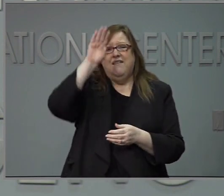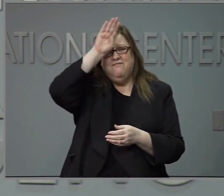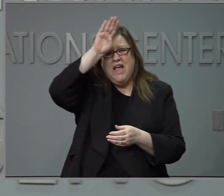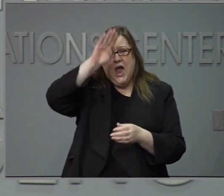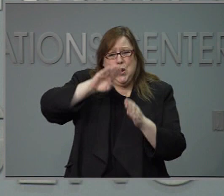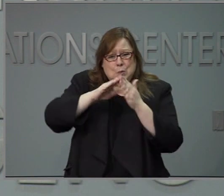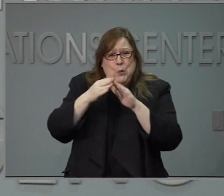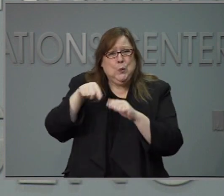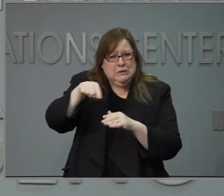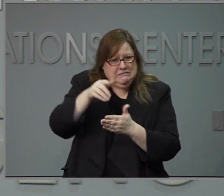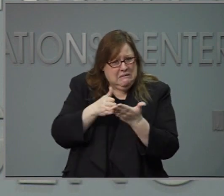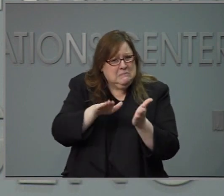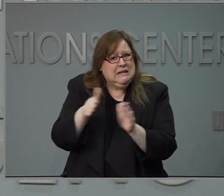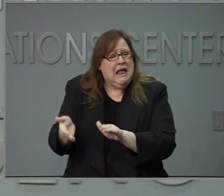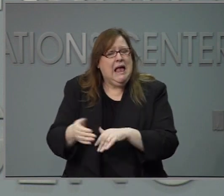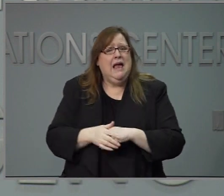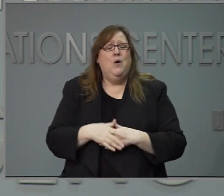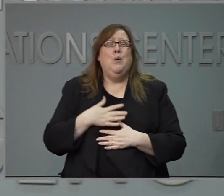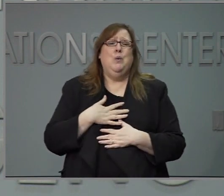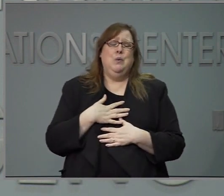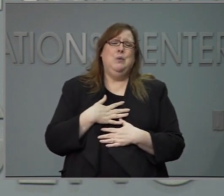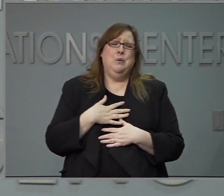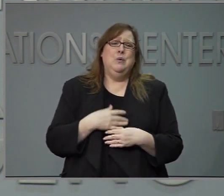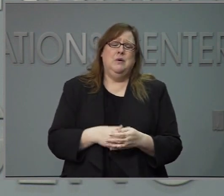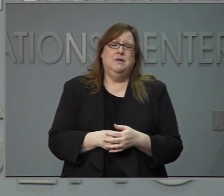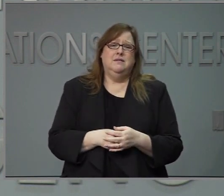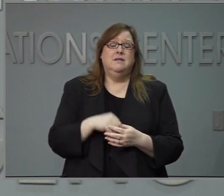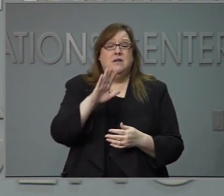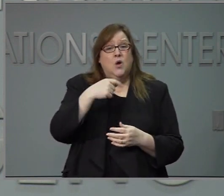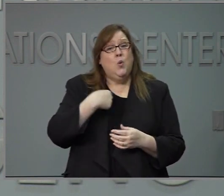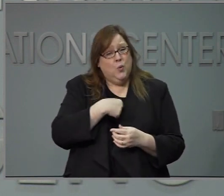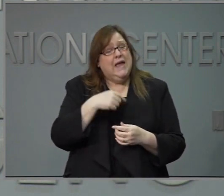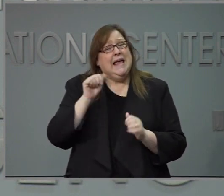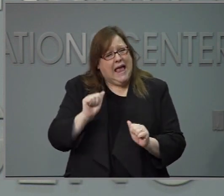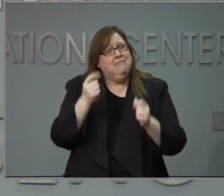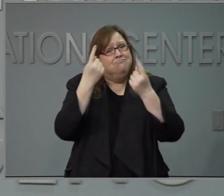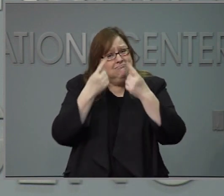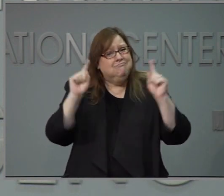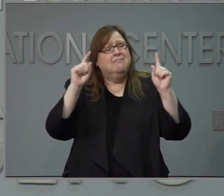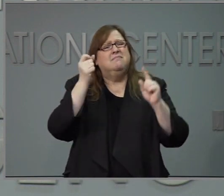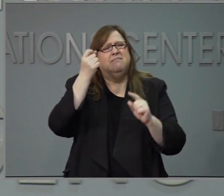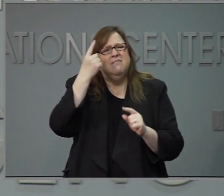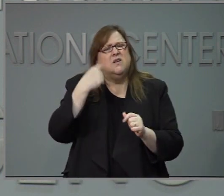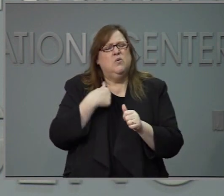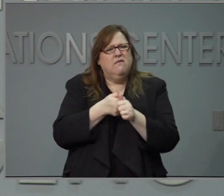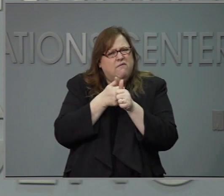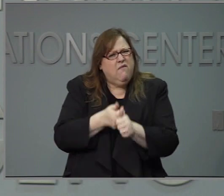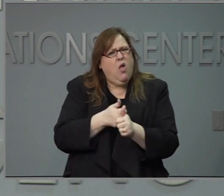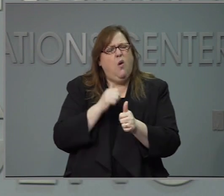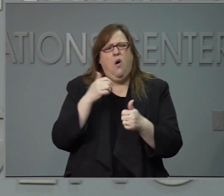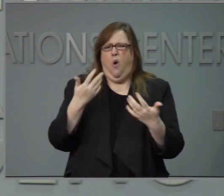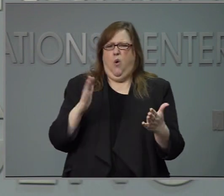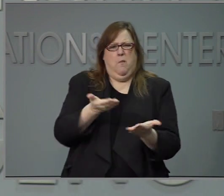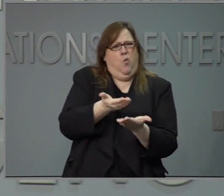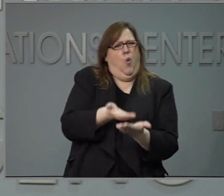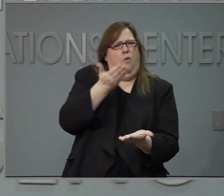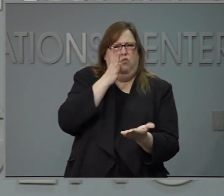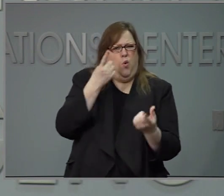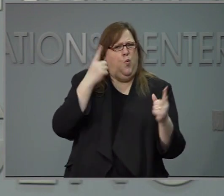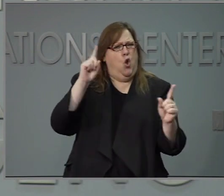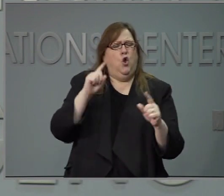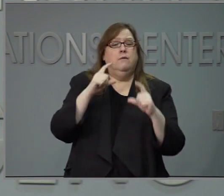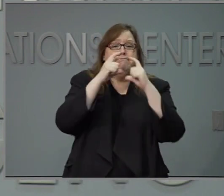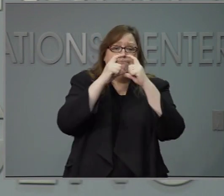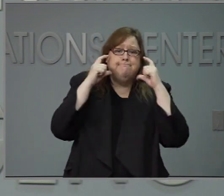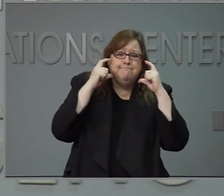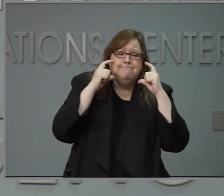las restricciones funcionará adecuadamente si seguimos tomando medidas comprobadas como usar una mascarilla distanciarse a seis pies